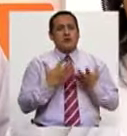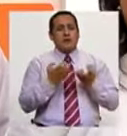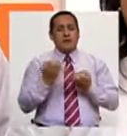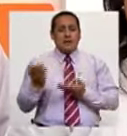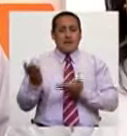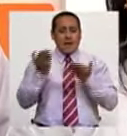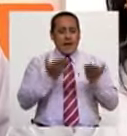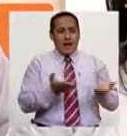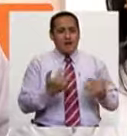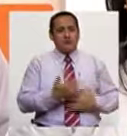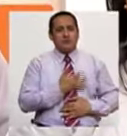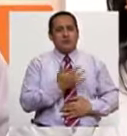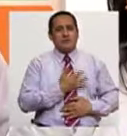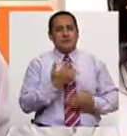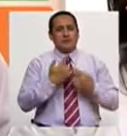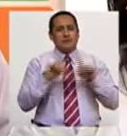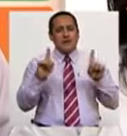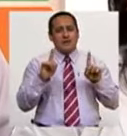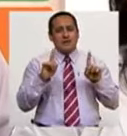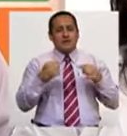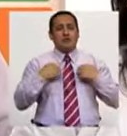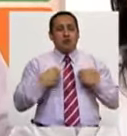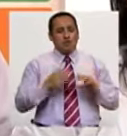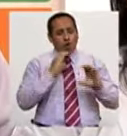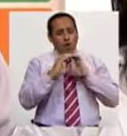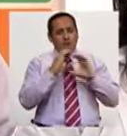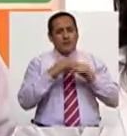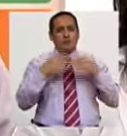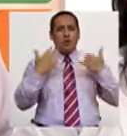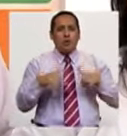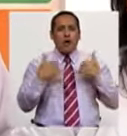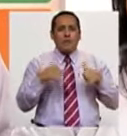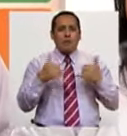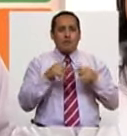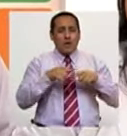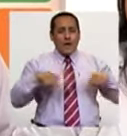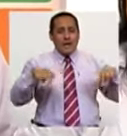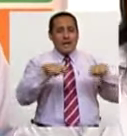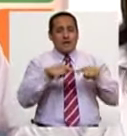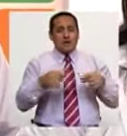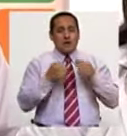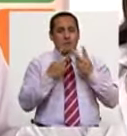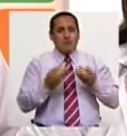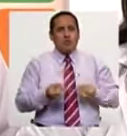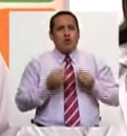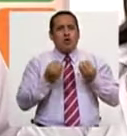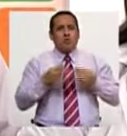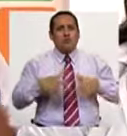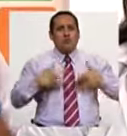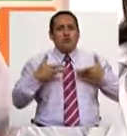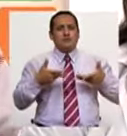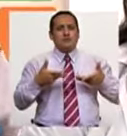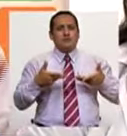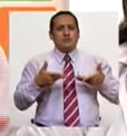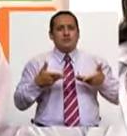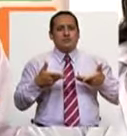recién han llegado. Entonces, hay sentimientos distintos. Nosotros conversamos, jugamos un poco con ellos y vemos un poco cuál es la,